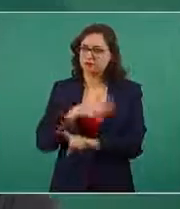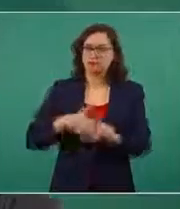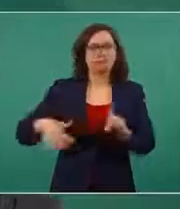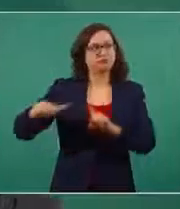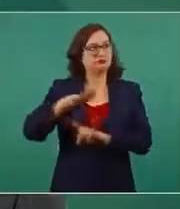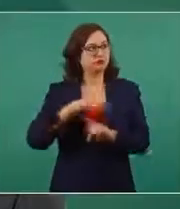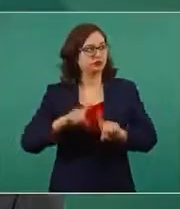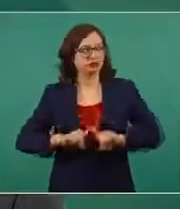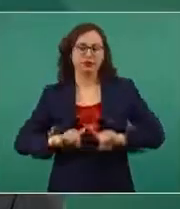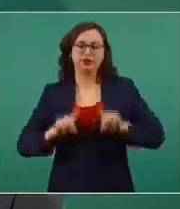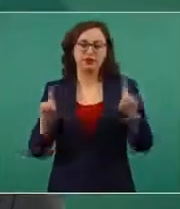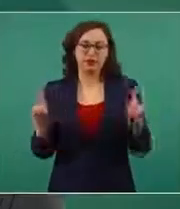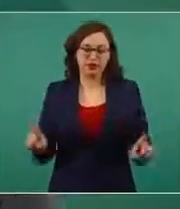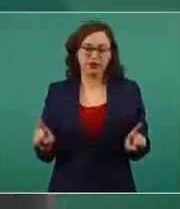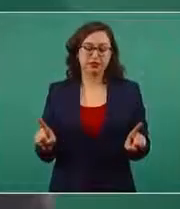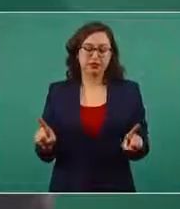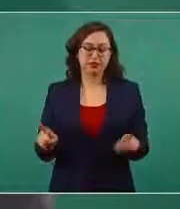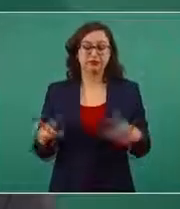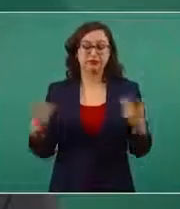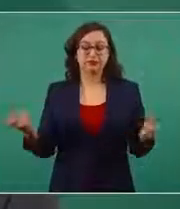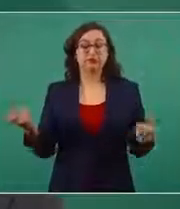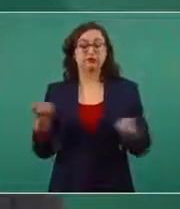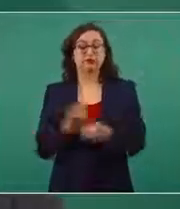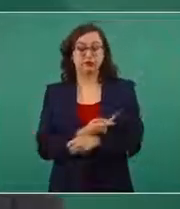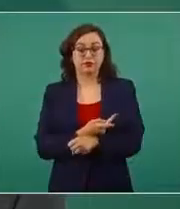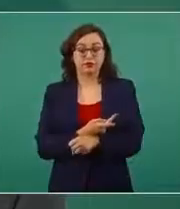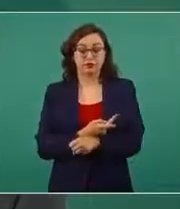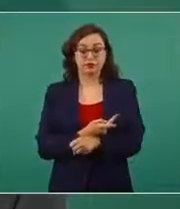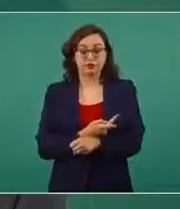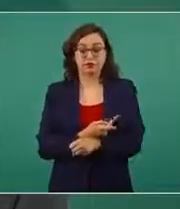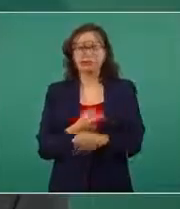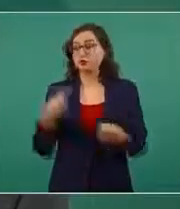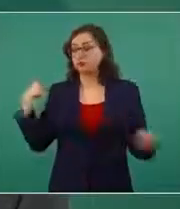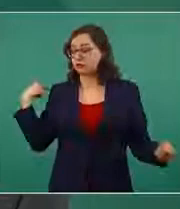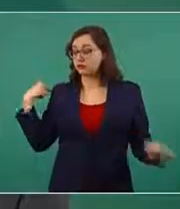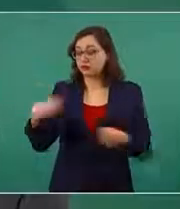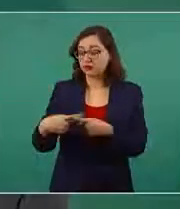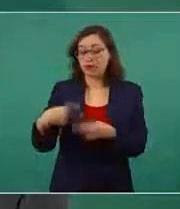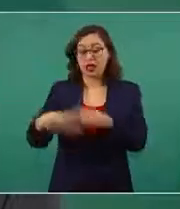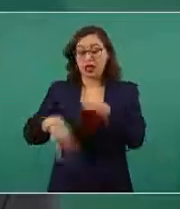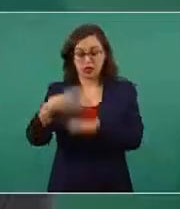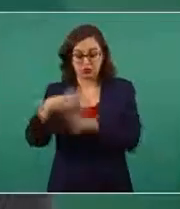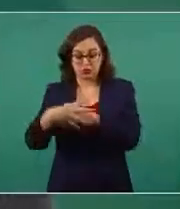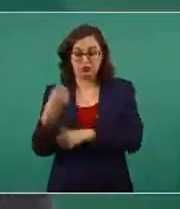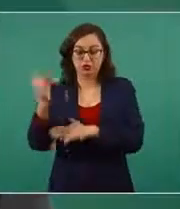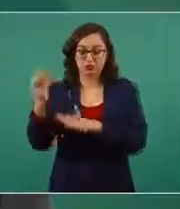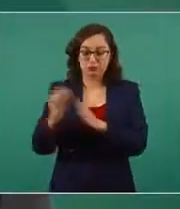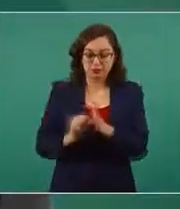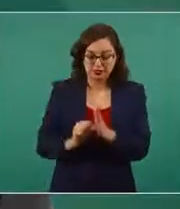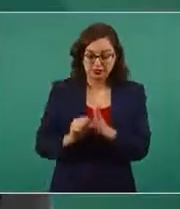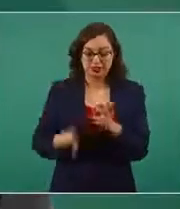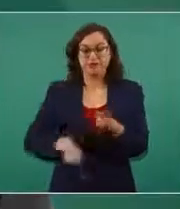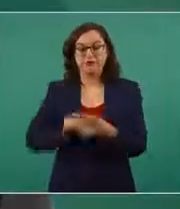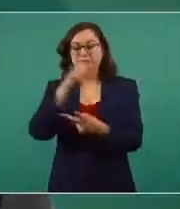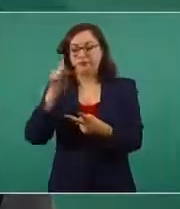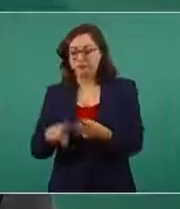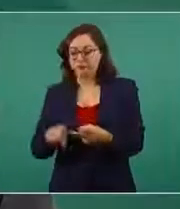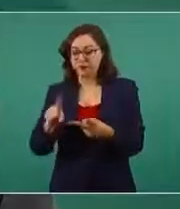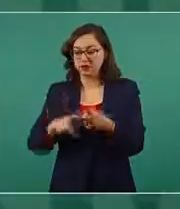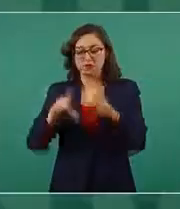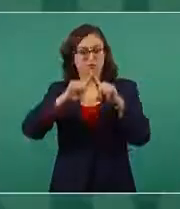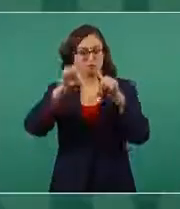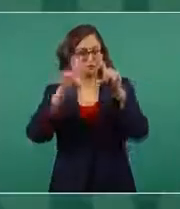después de estos 14 meses y después de casi 20 semanas de reducción, de tener la mitad del territorio nacional